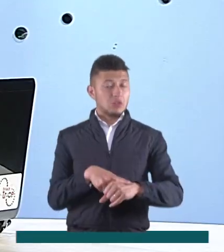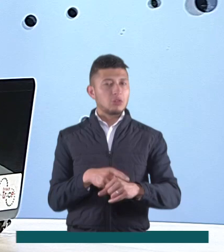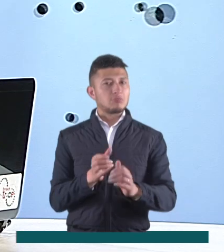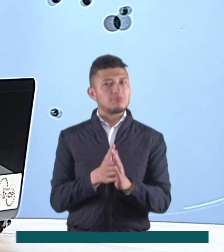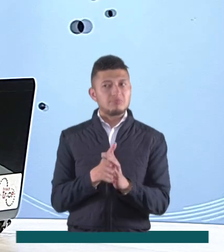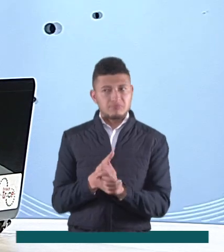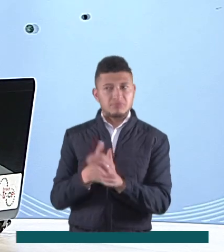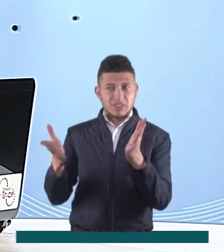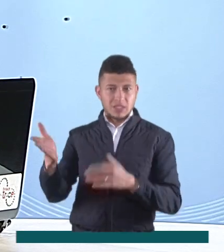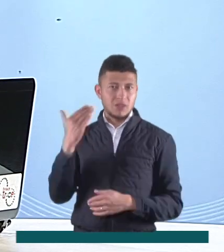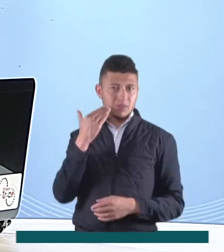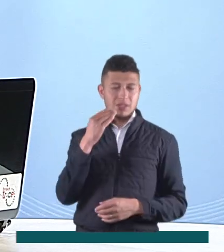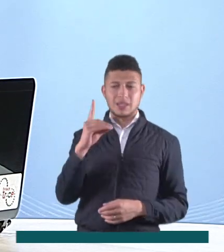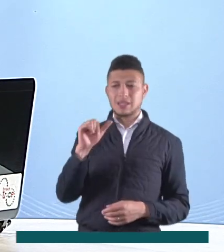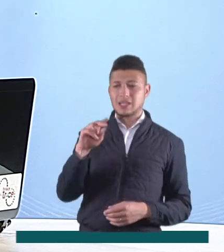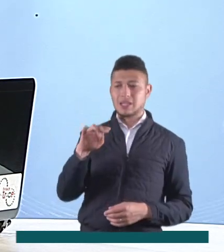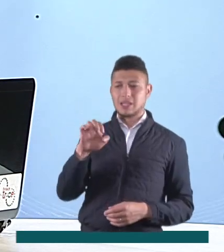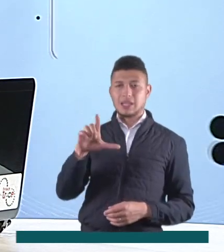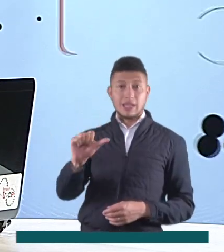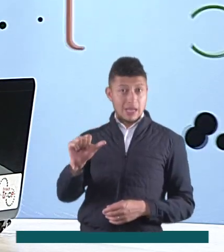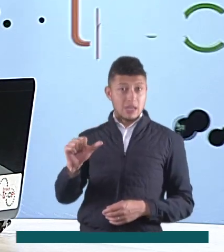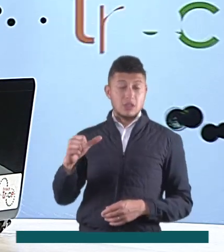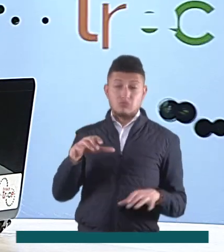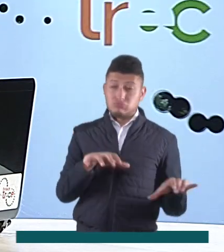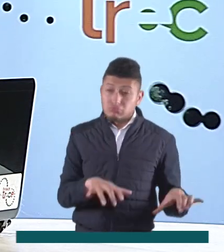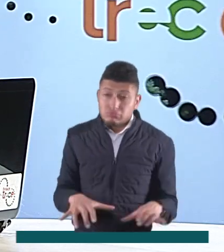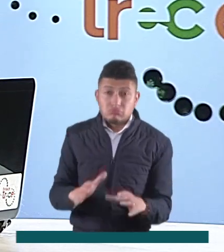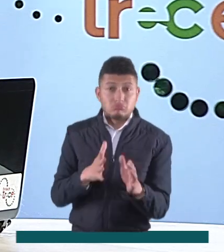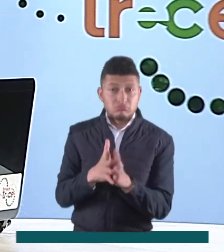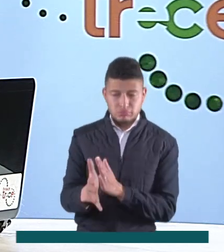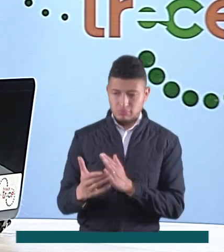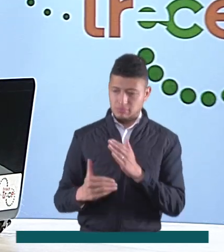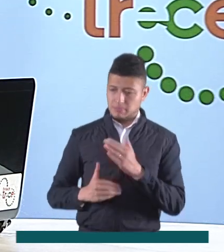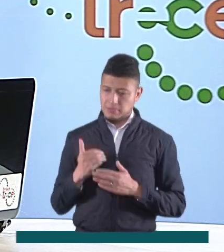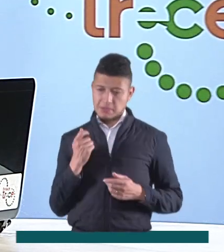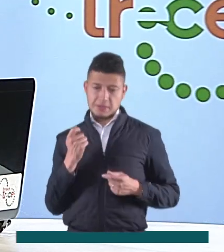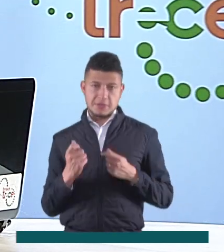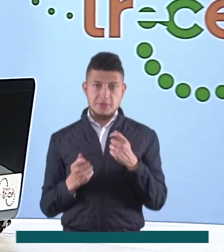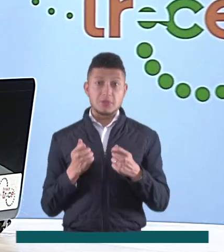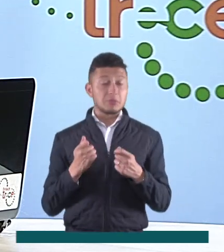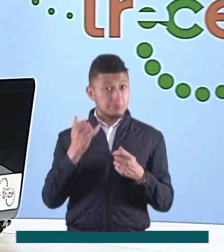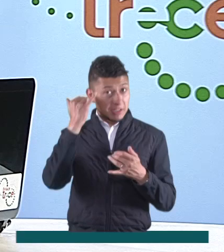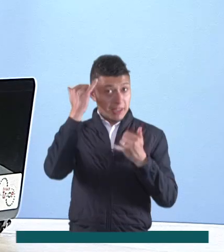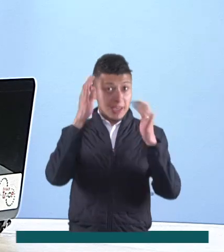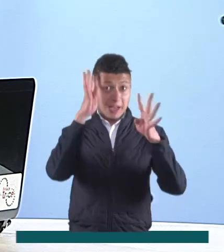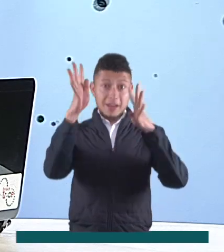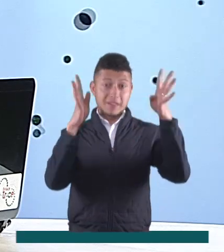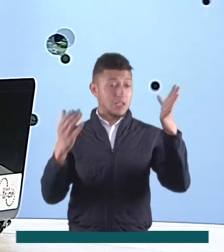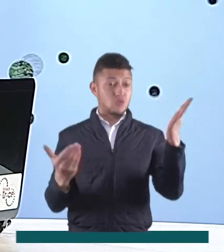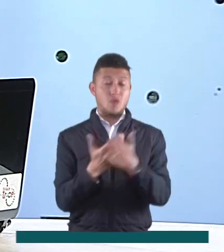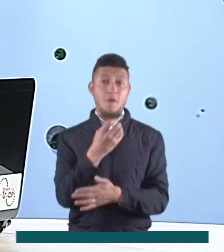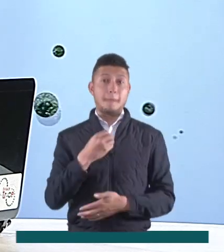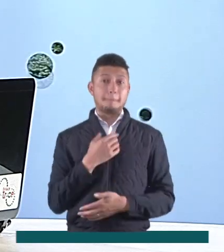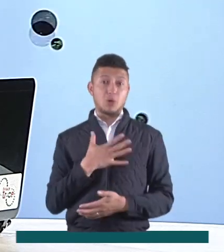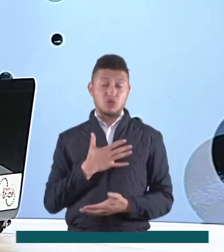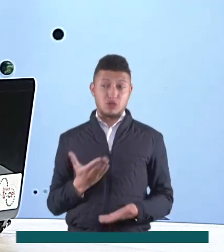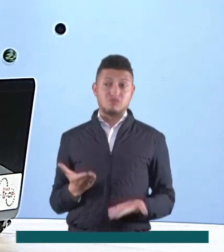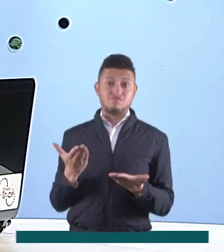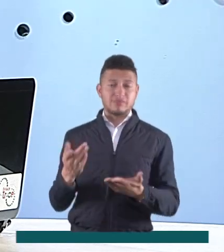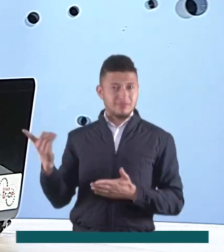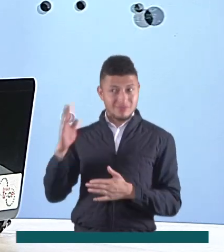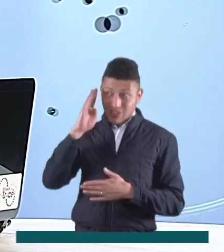Llega el momento de saludar a Daniela Enríquez con las historias de esos emprendedores que con su esfuerzo y creatividad generan empleo y nuevas